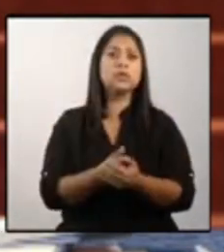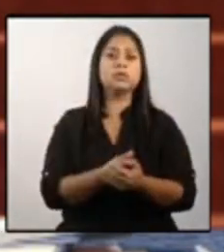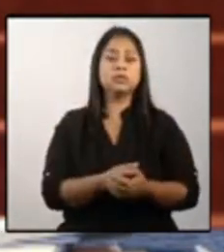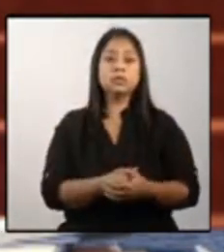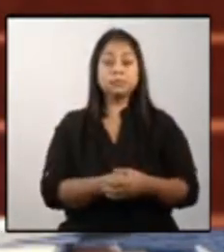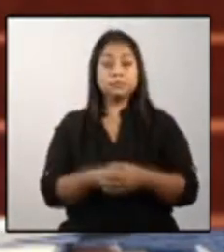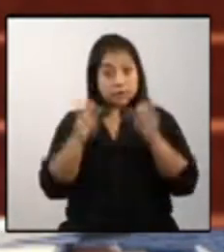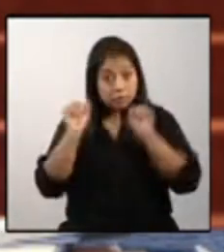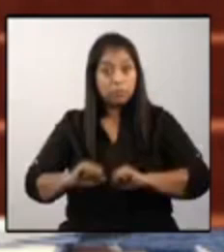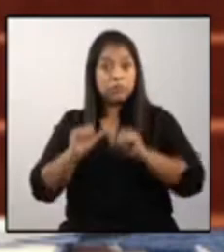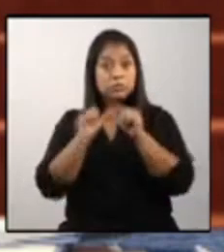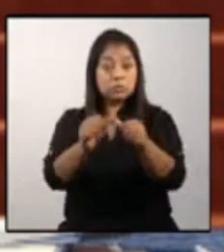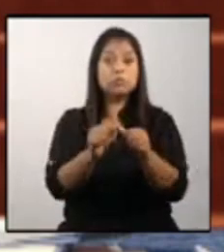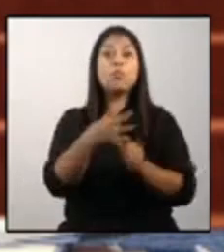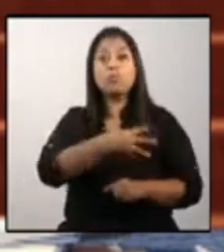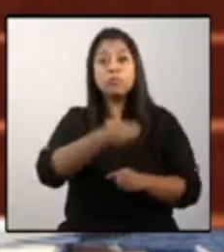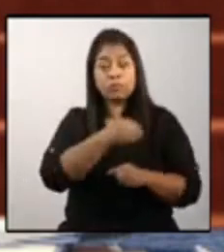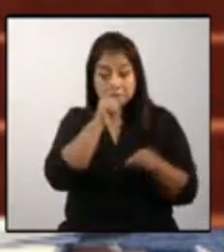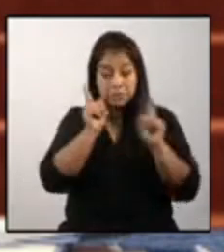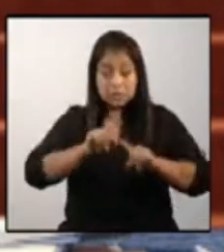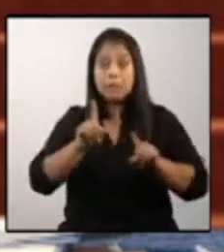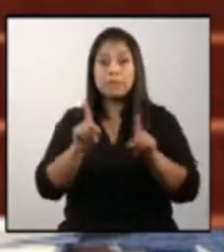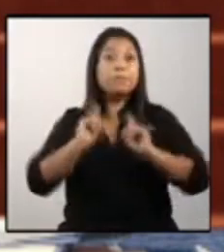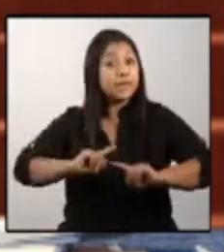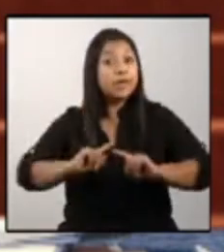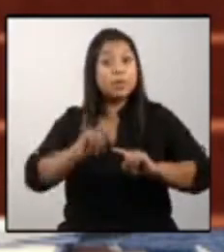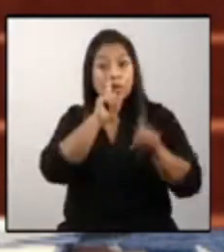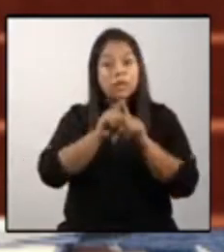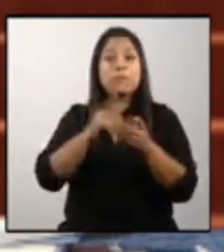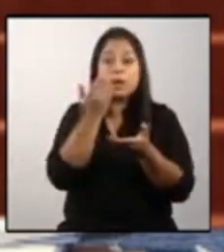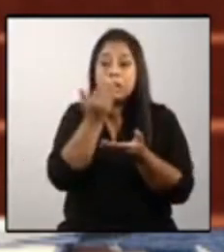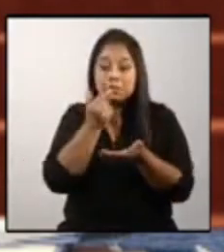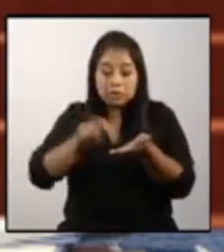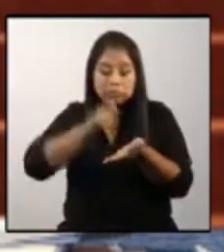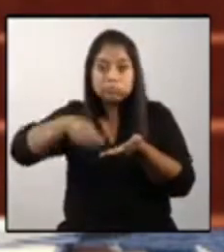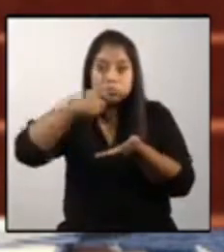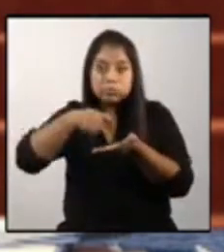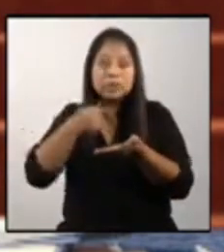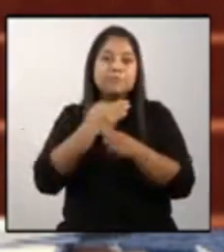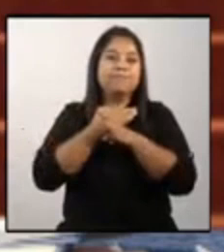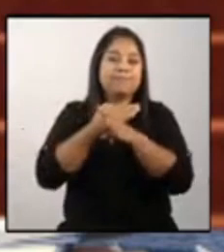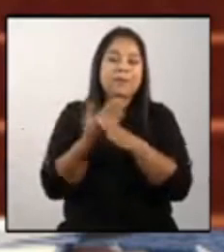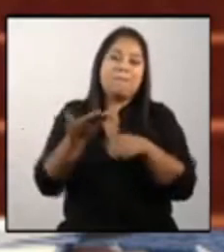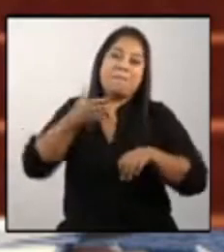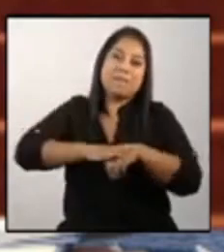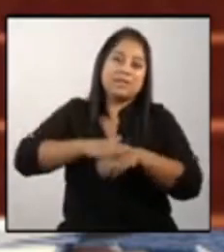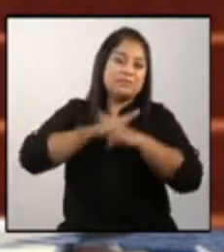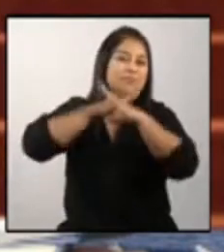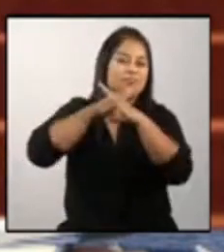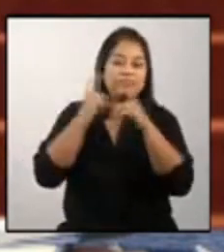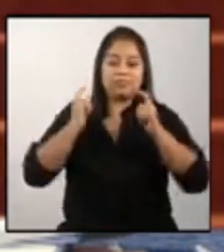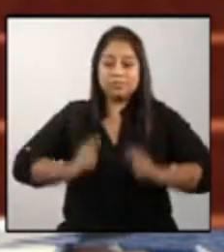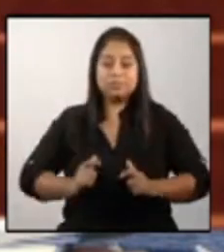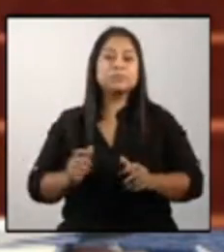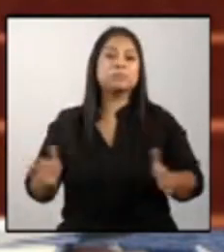que puedan seguir con la lactancia materna pero que tengan la papilla que les supla las necesidades para que ese niño